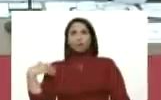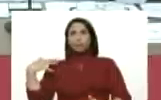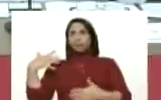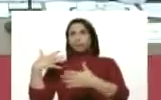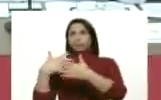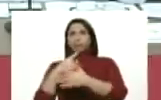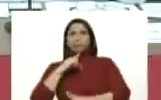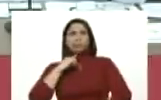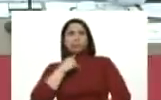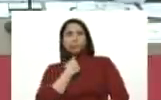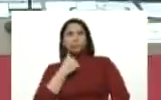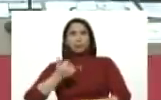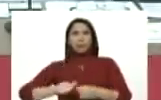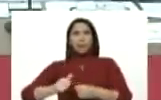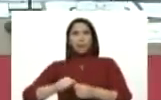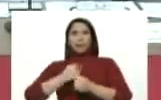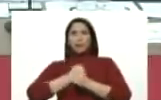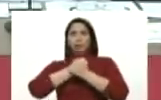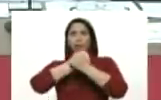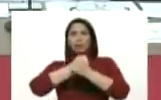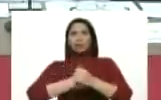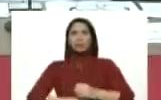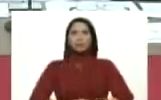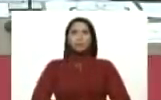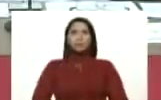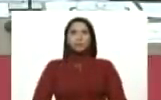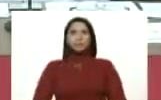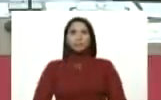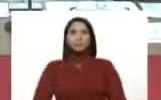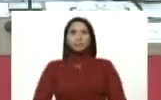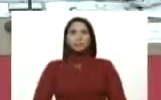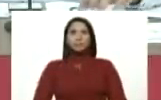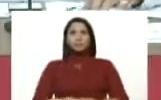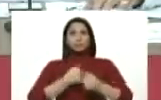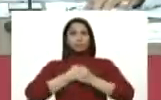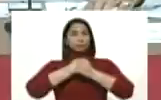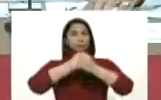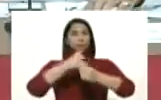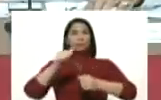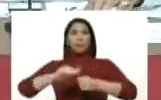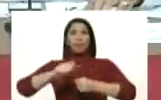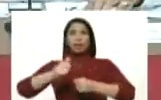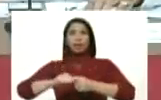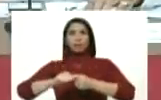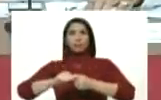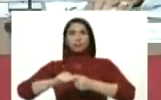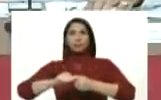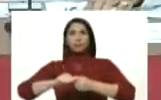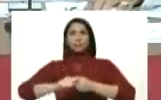Maracaibo. Mi Maracaibo querida. ¿Ah? Mi Maracaibo querida. ¿Ah?